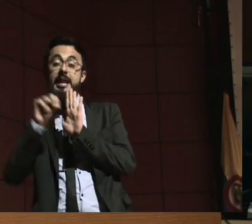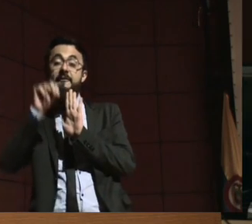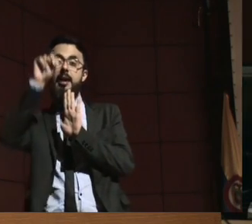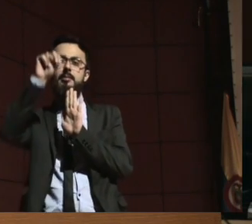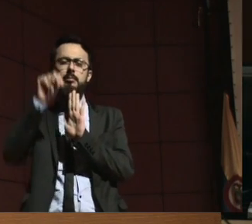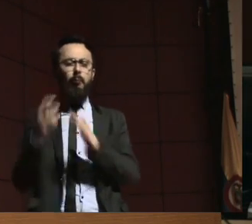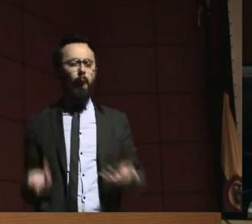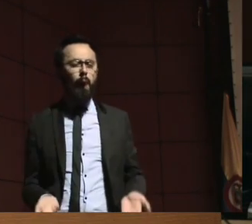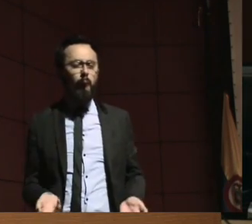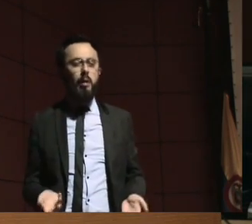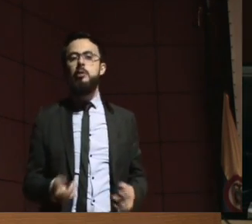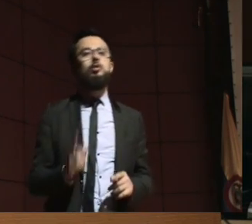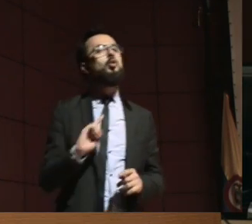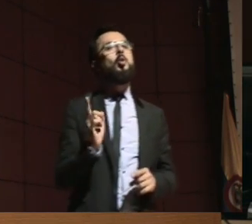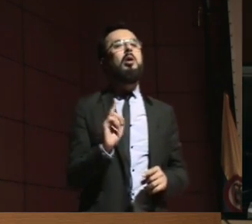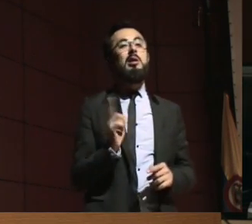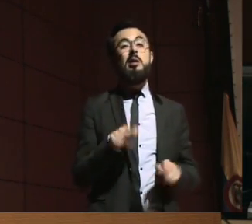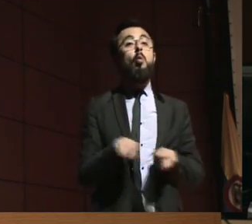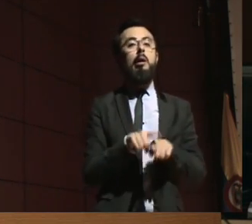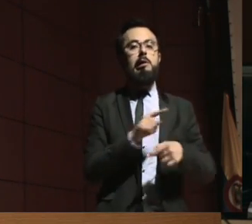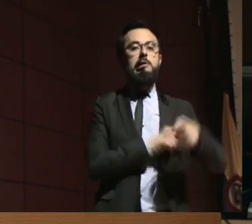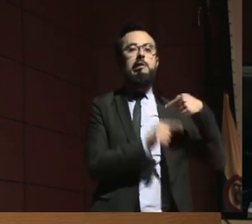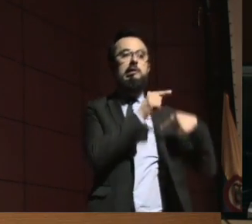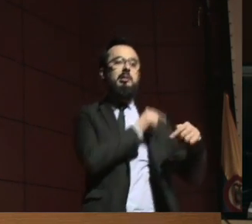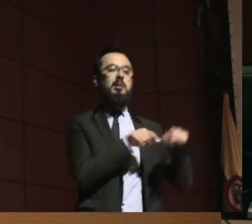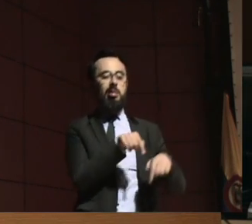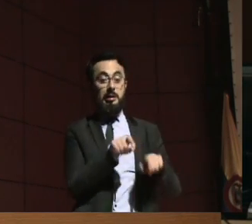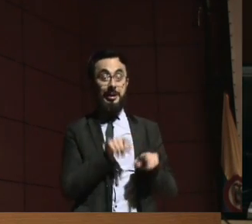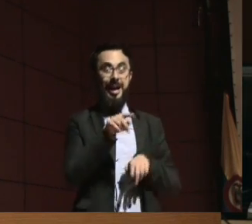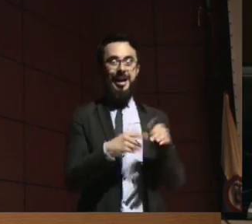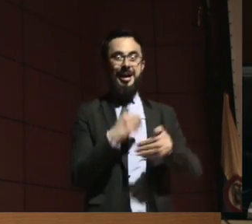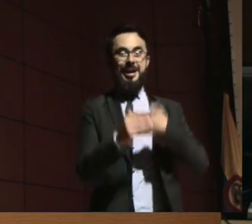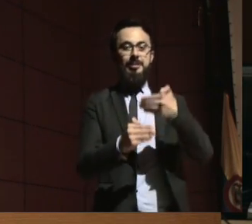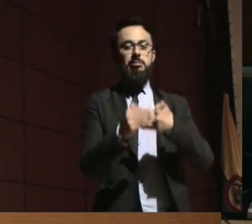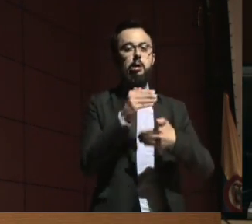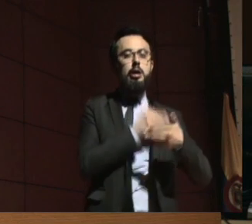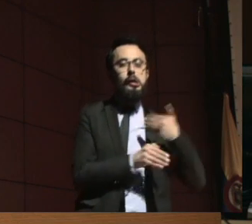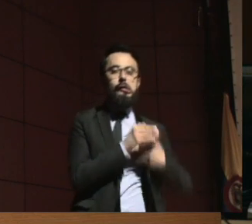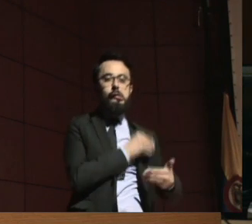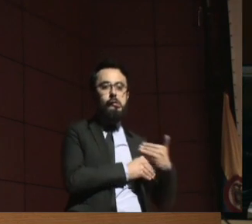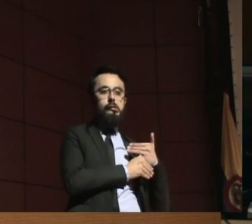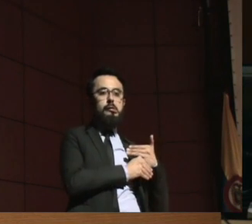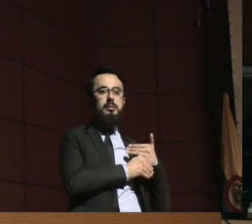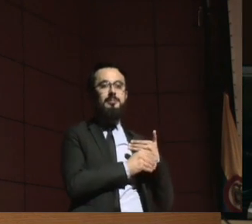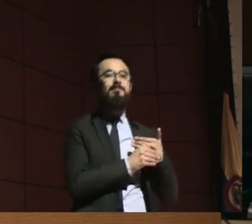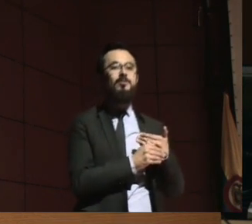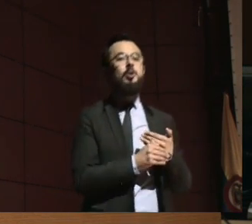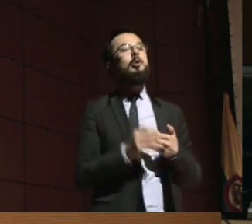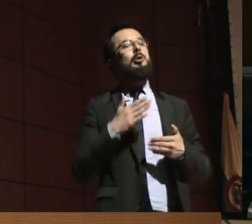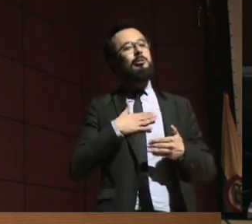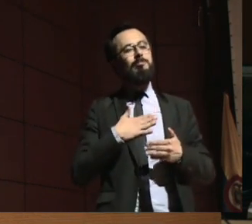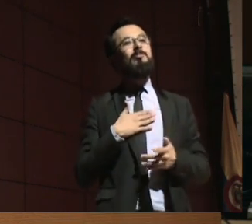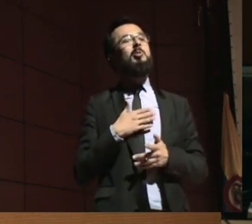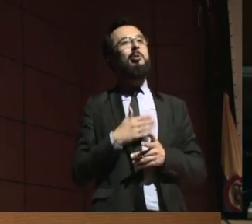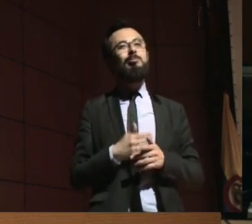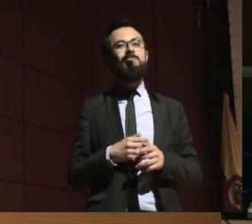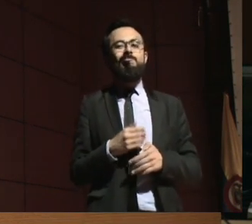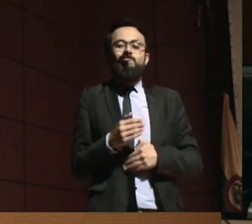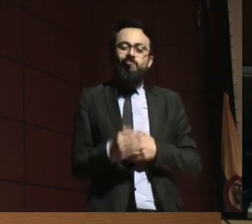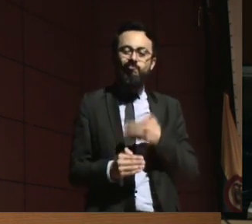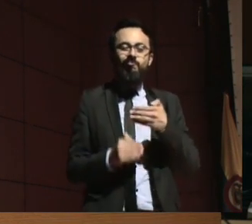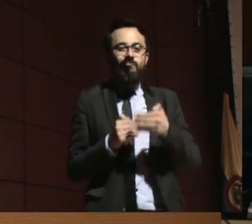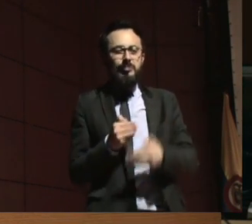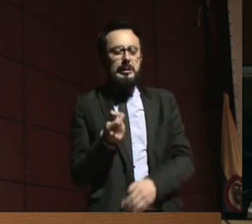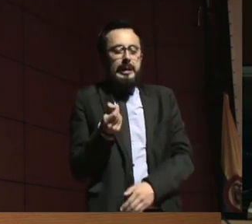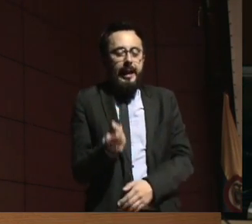no es. Entonces, hemos sido muy cuidadosos en que aquí estemos hablando de poder generar